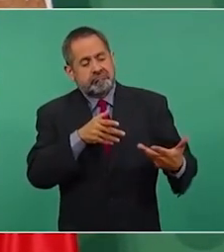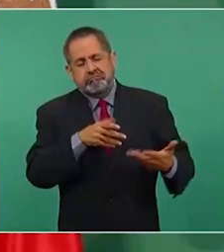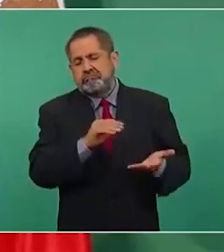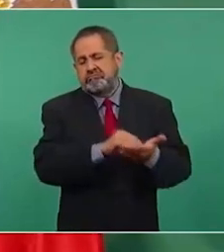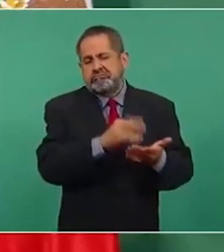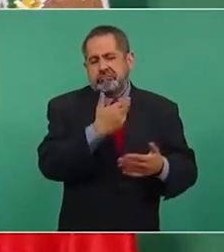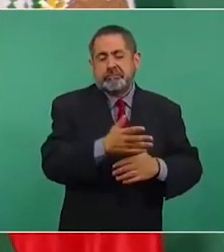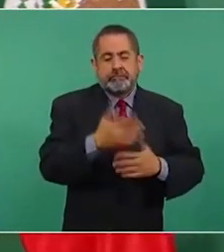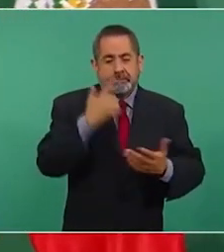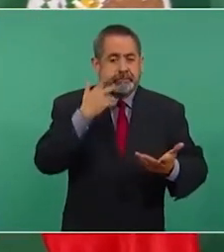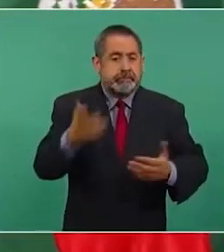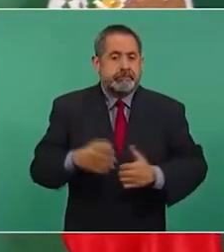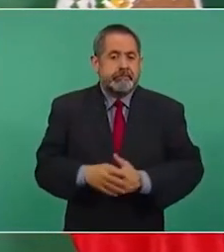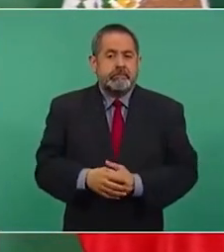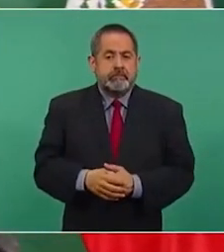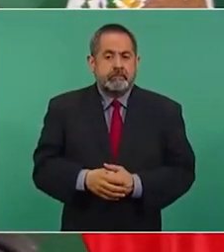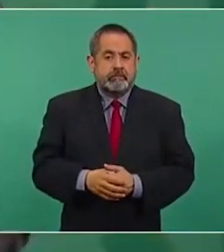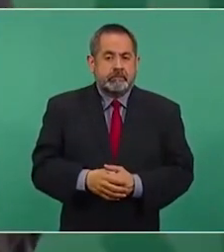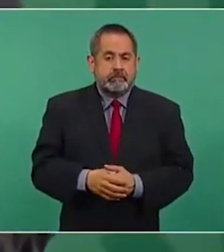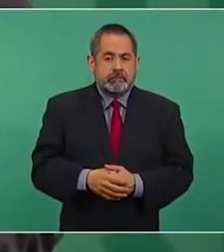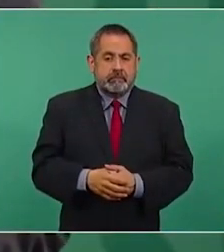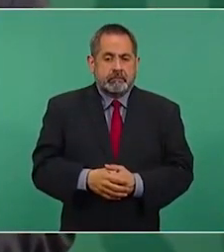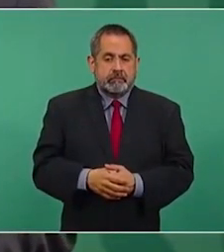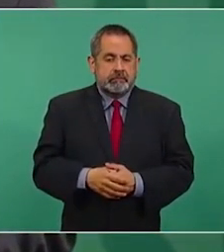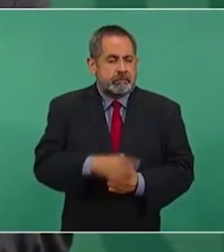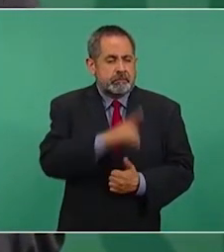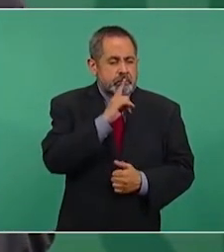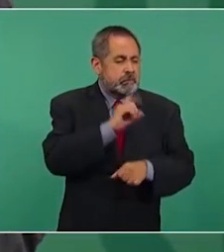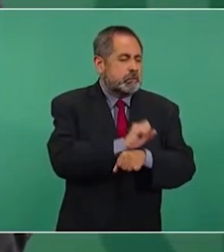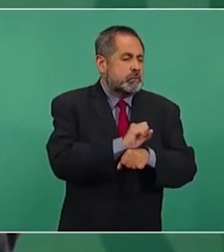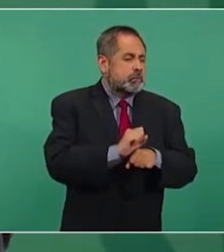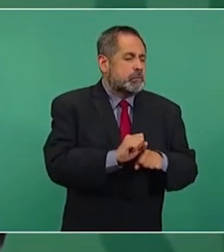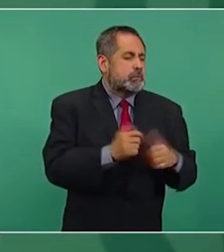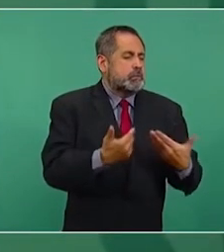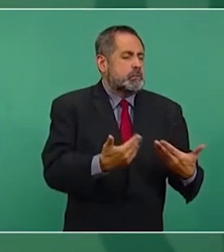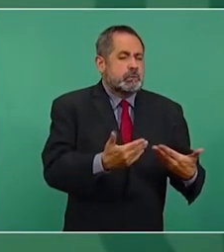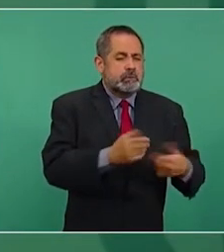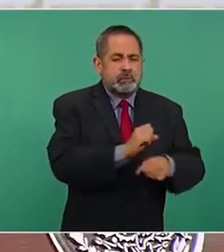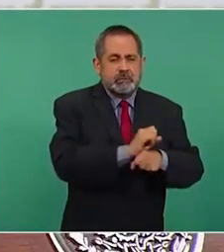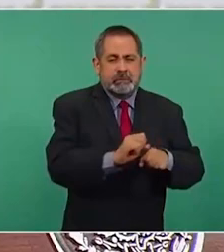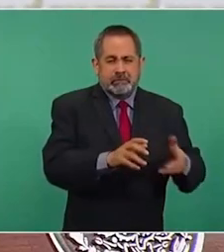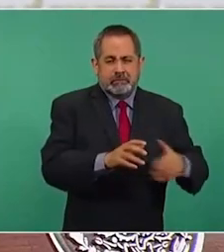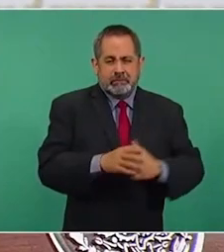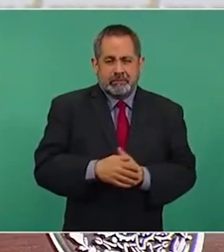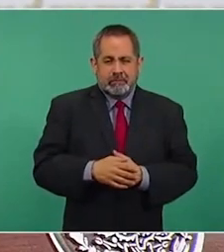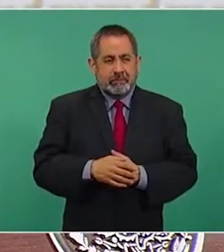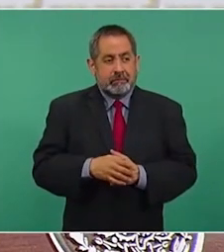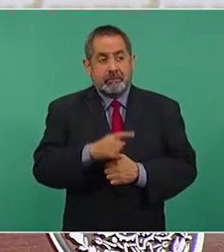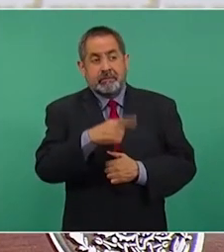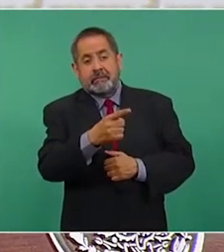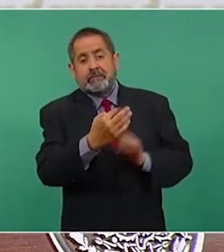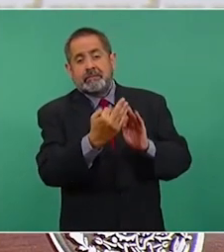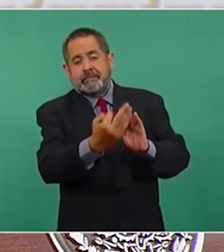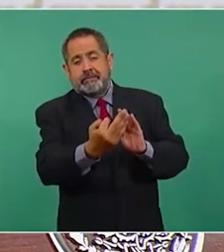vienen aquí, ternuritas, aquí enfrente